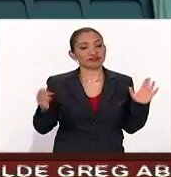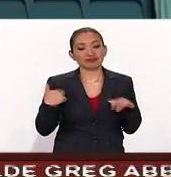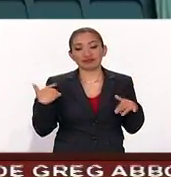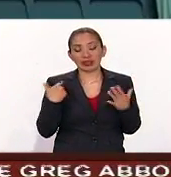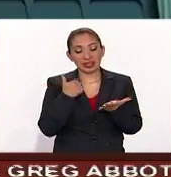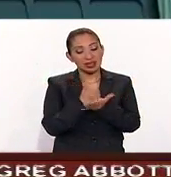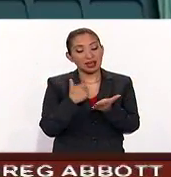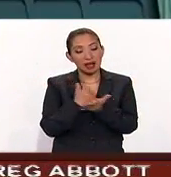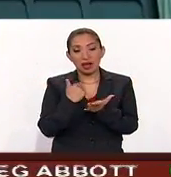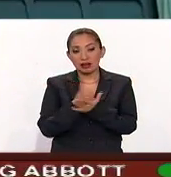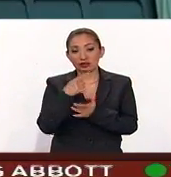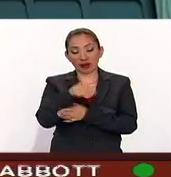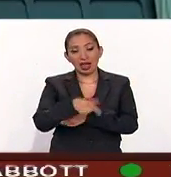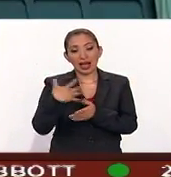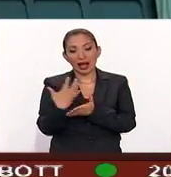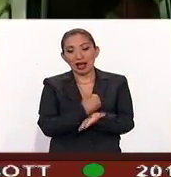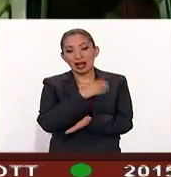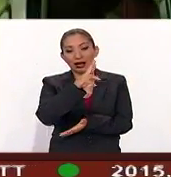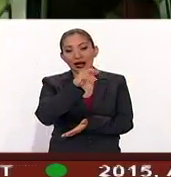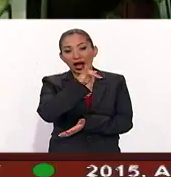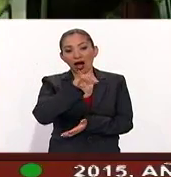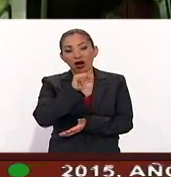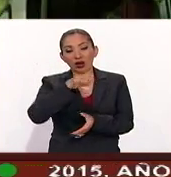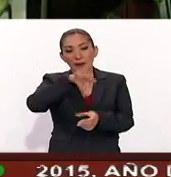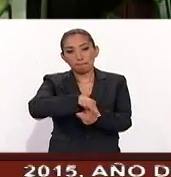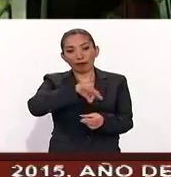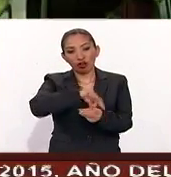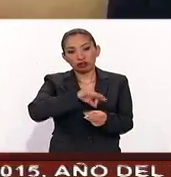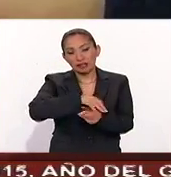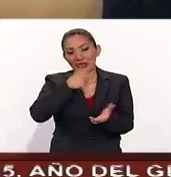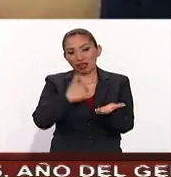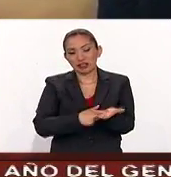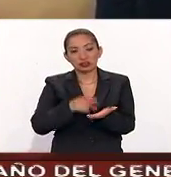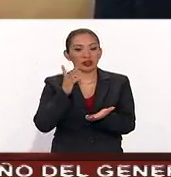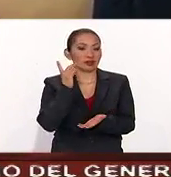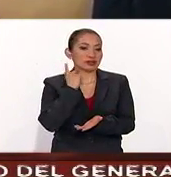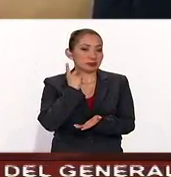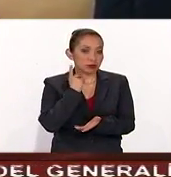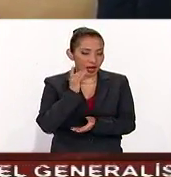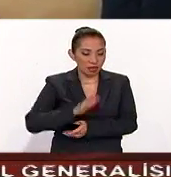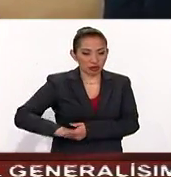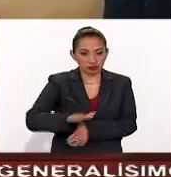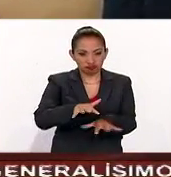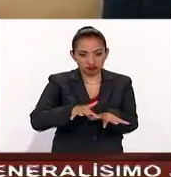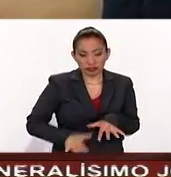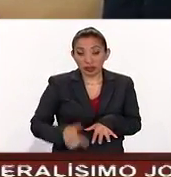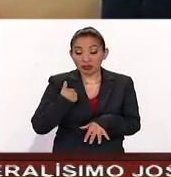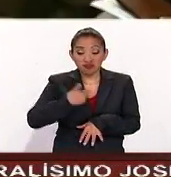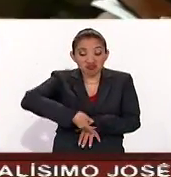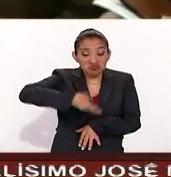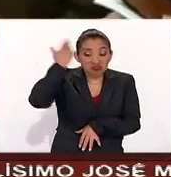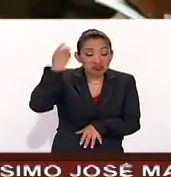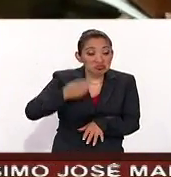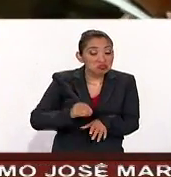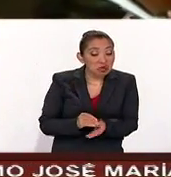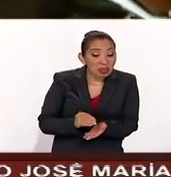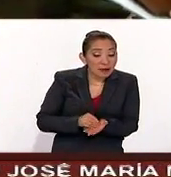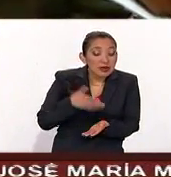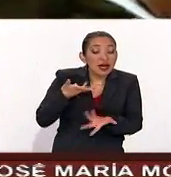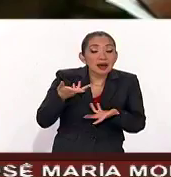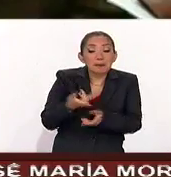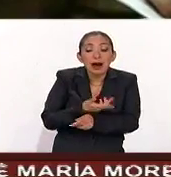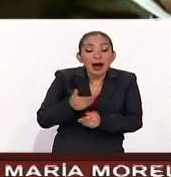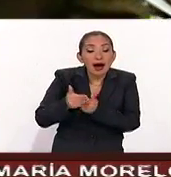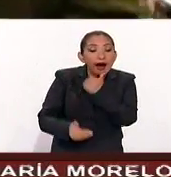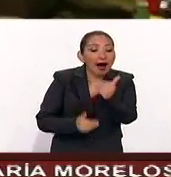indirectamente a que gane Rajoy en una votación en el Parlamento. Con todo ello, aún se desconoce cuál será el rumbo